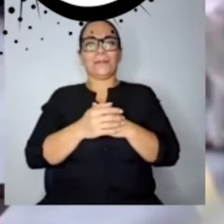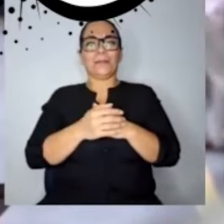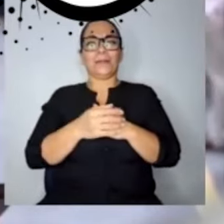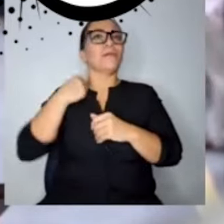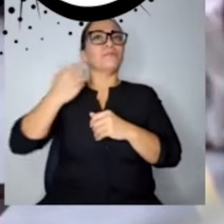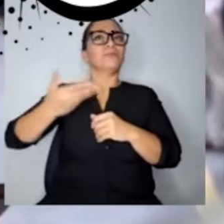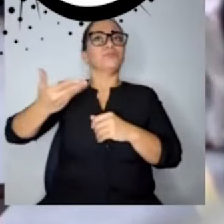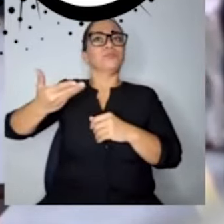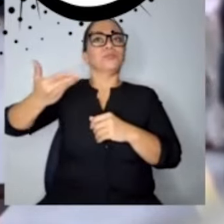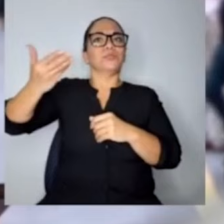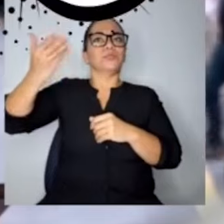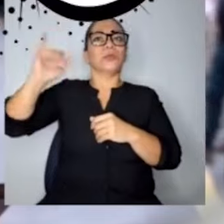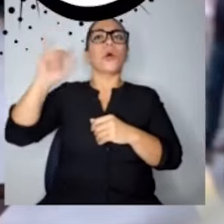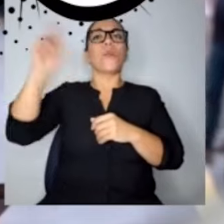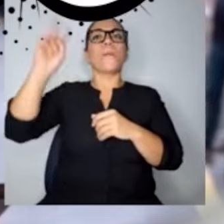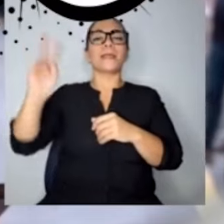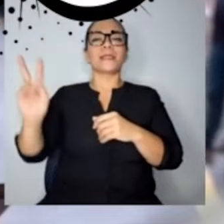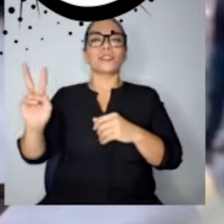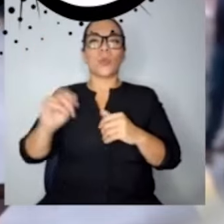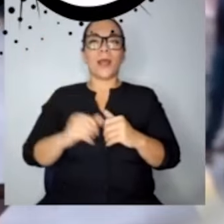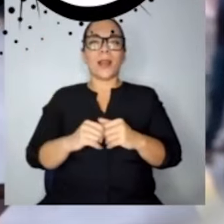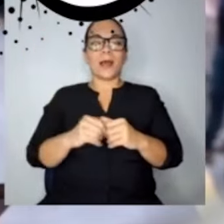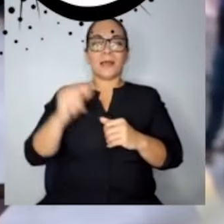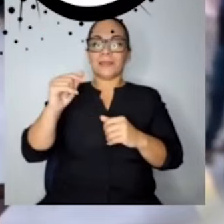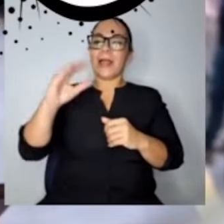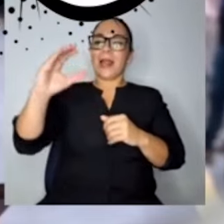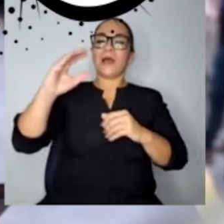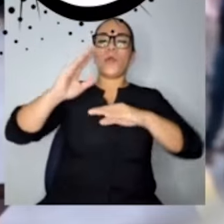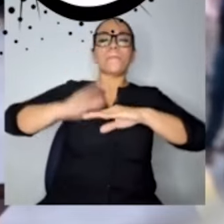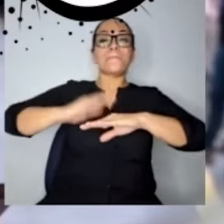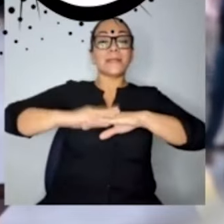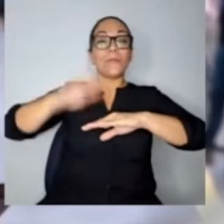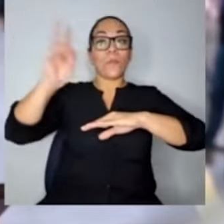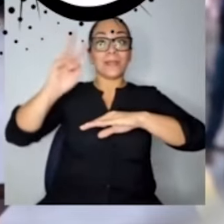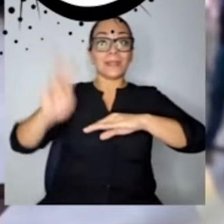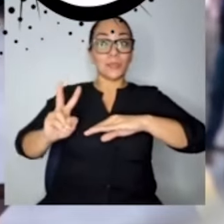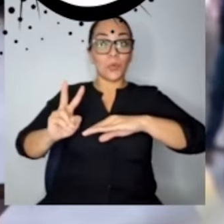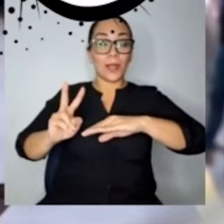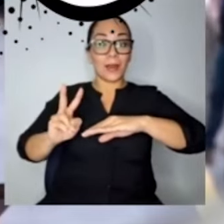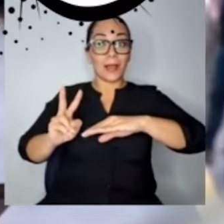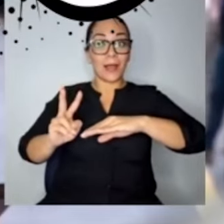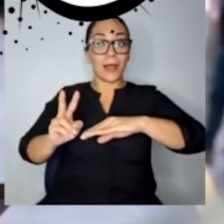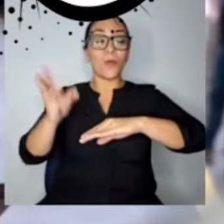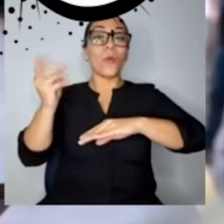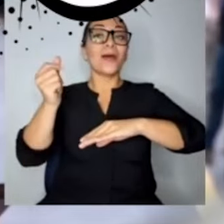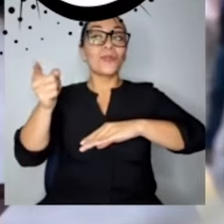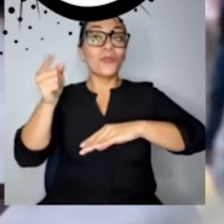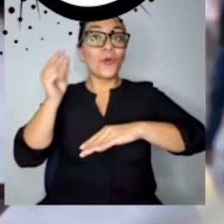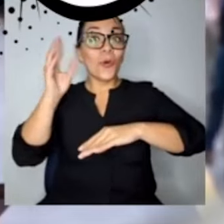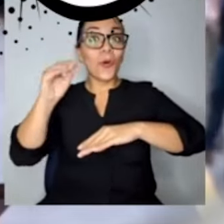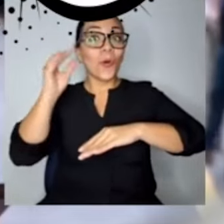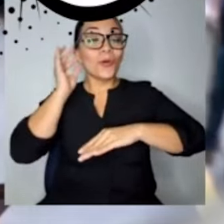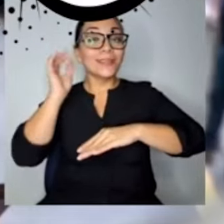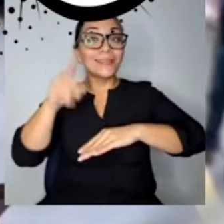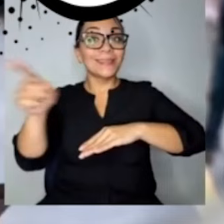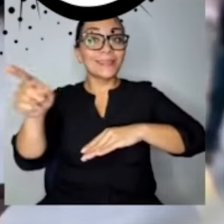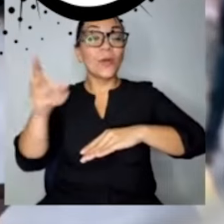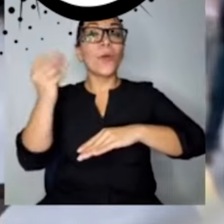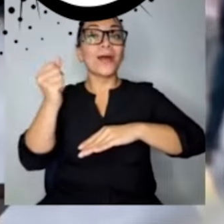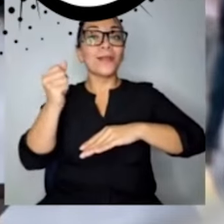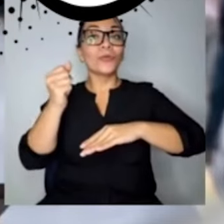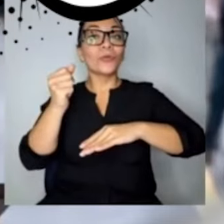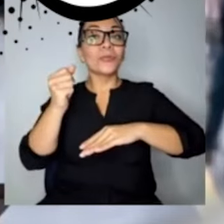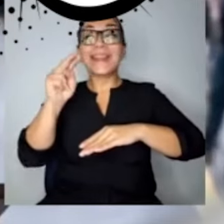haga tanto como en Venezuela, que el salario mínimo en Venezuela, señora, no son ni dos mil